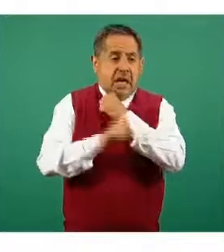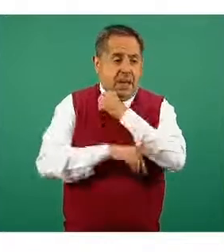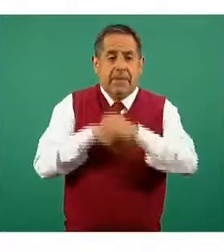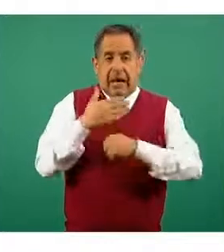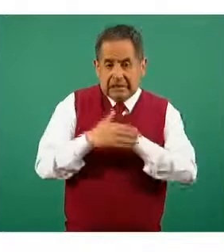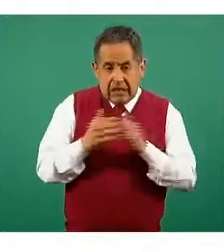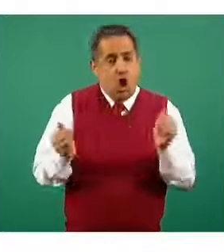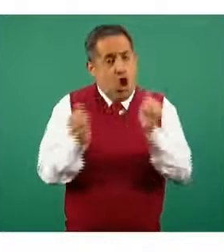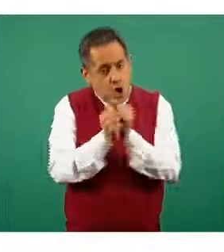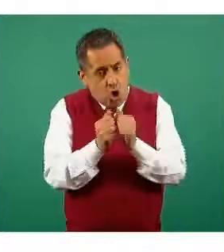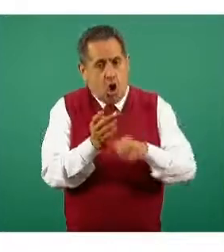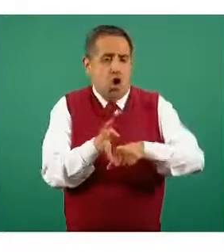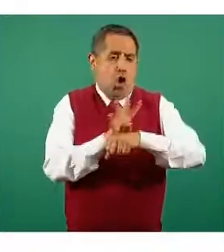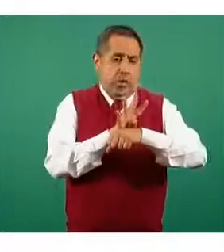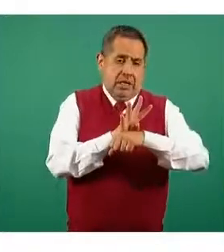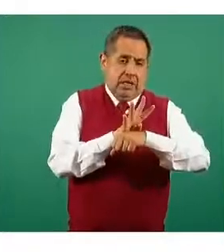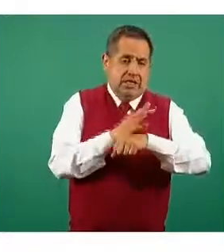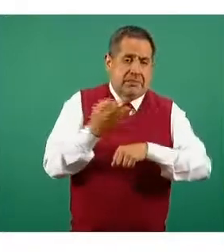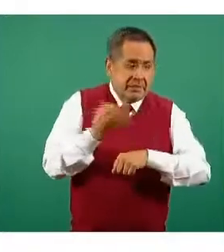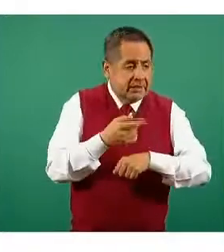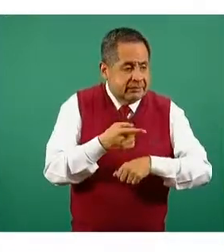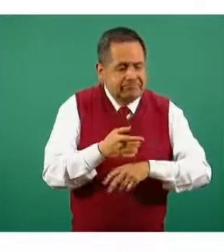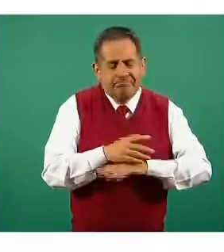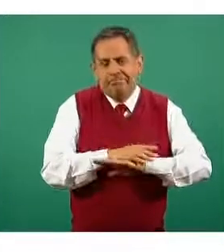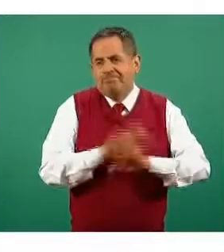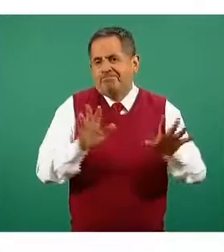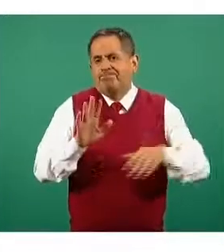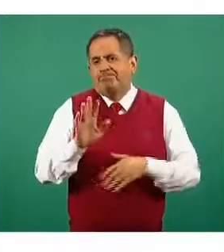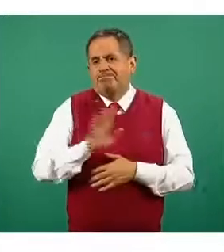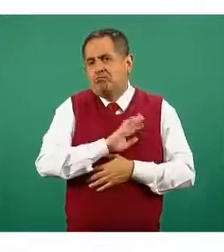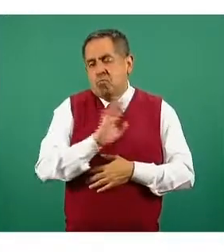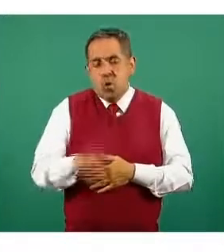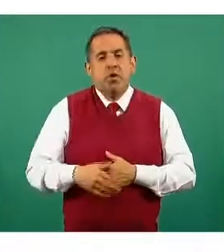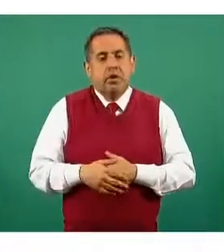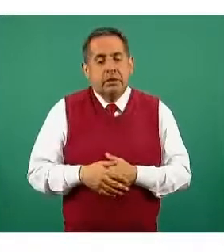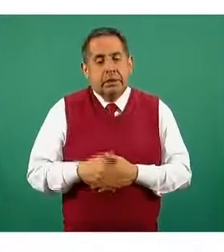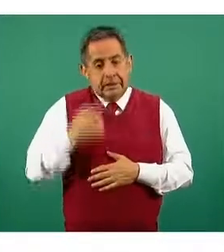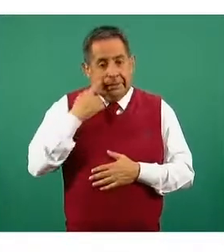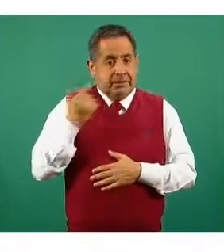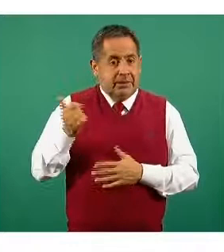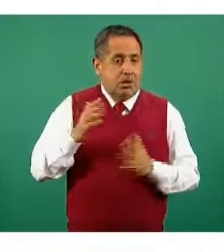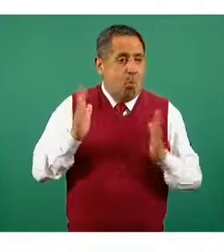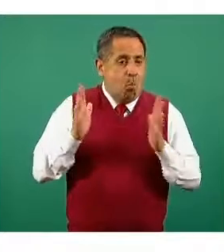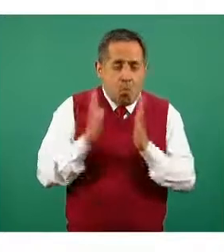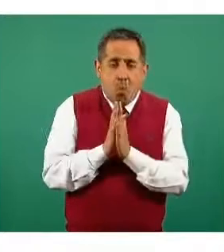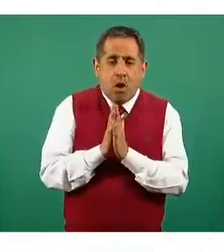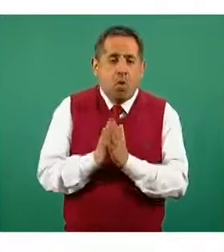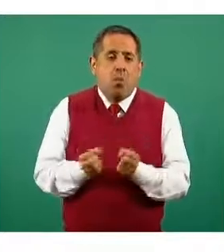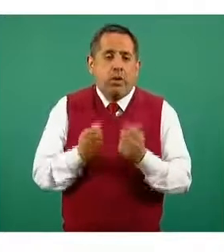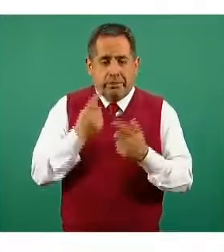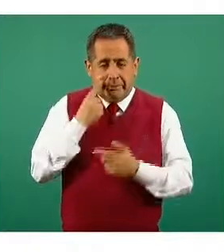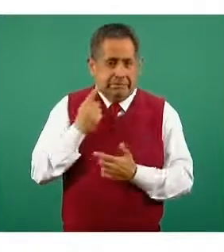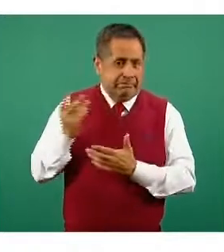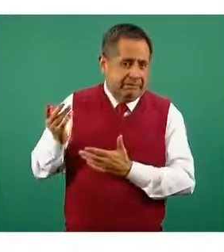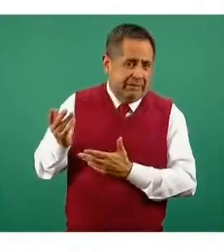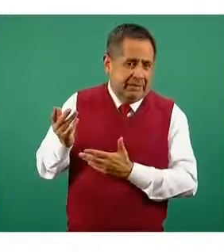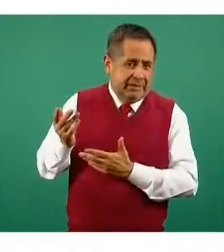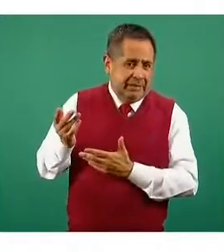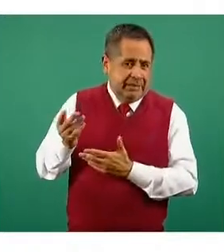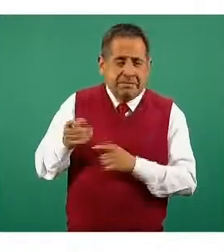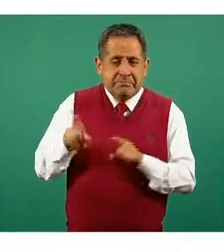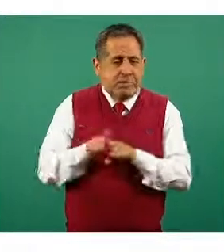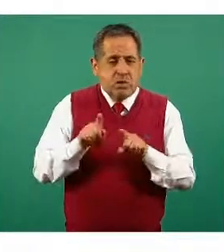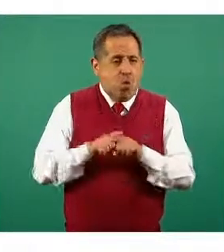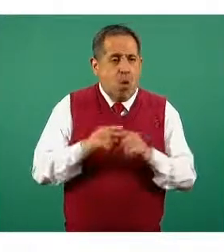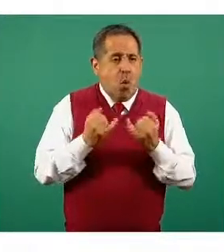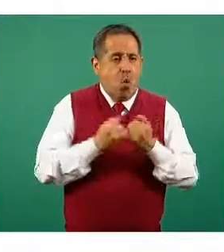COVID-19, confirmadas con COVID-19. El comportamiento de las defunciones, de alguna manera, mantiene un patrón también